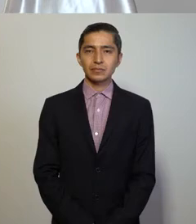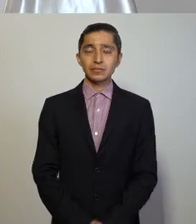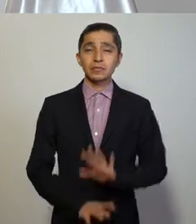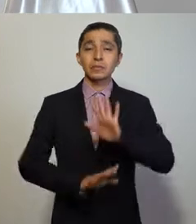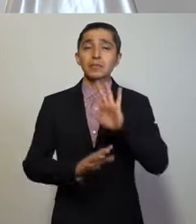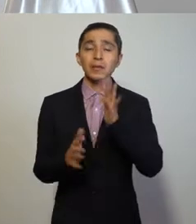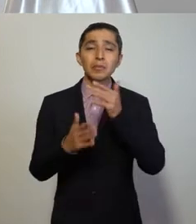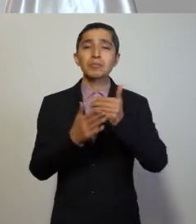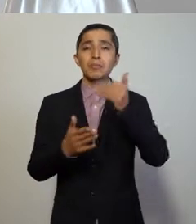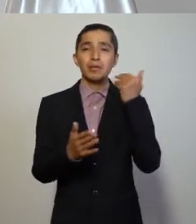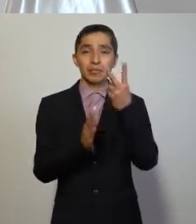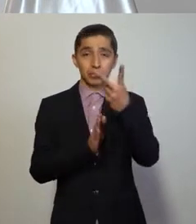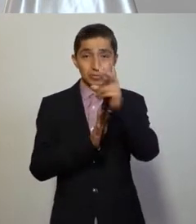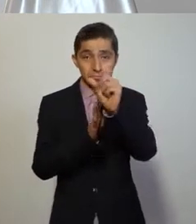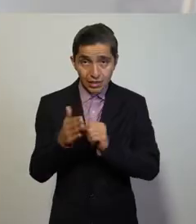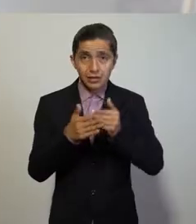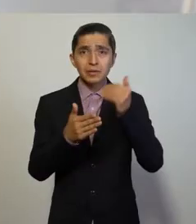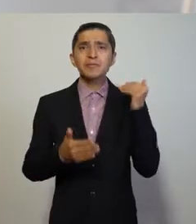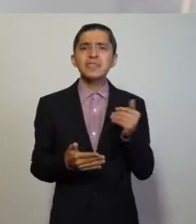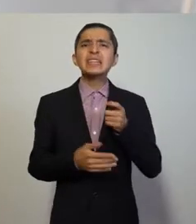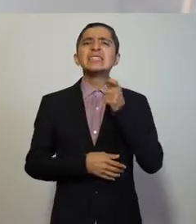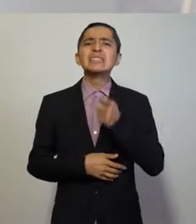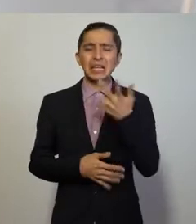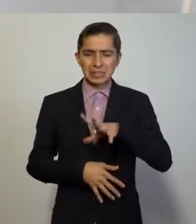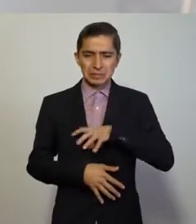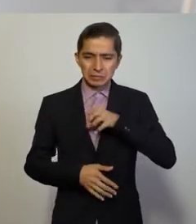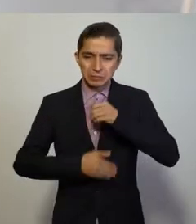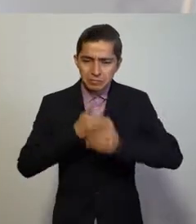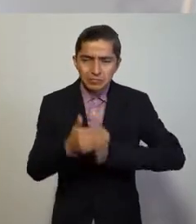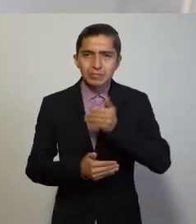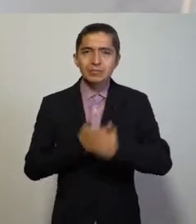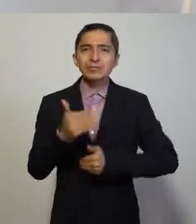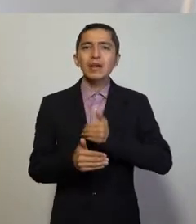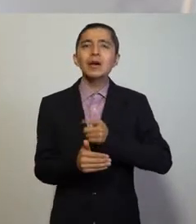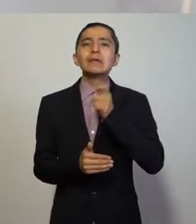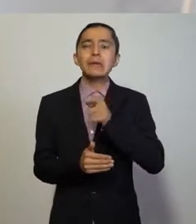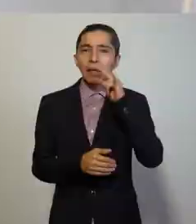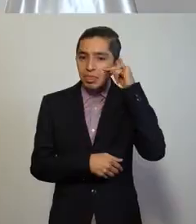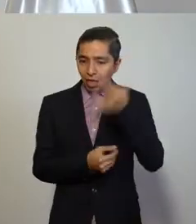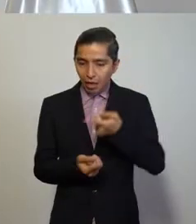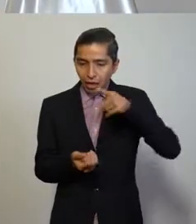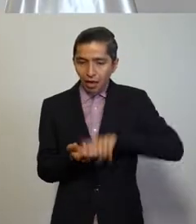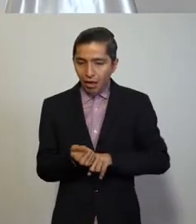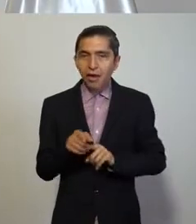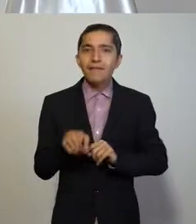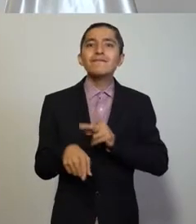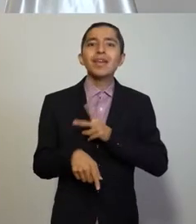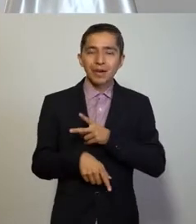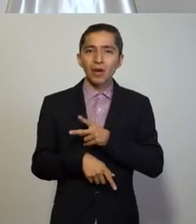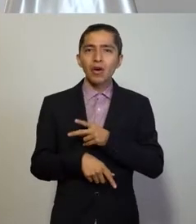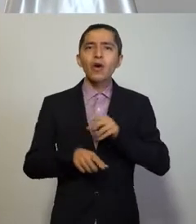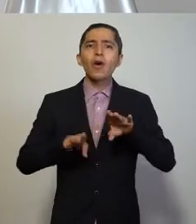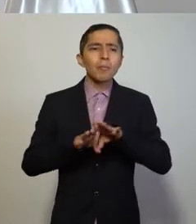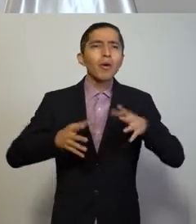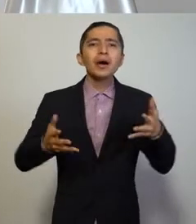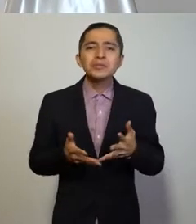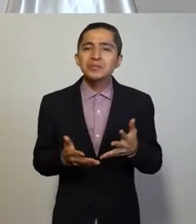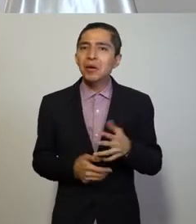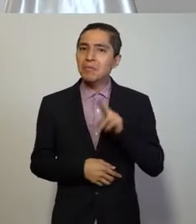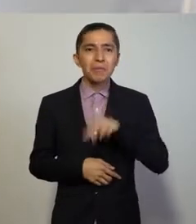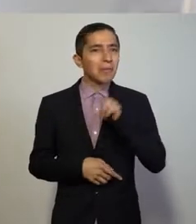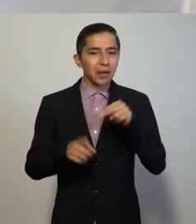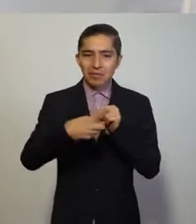Desde hace más de dos meses, enfrentamos una batalla contra un enemigo invisible y lo hacemos de formas que jamás